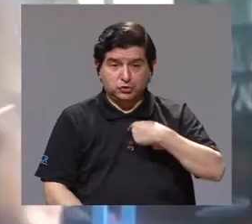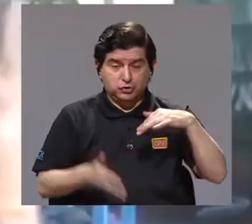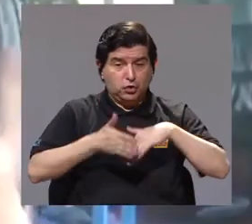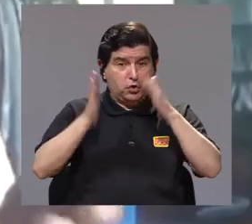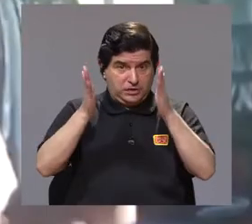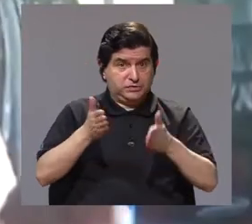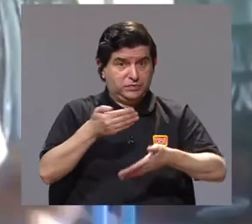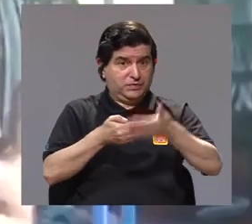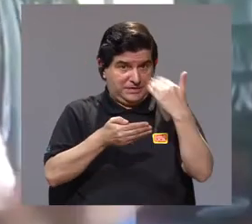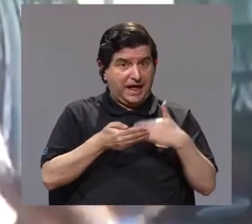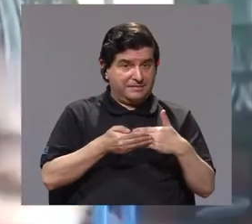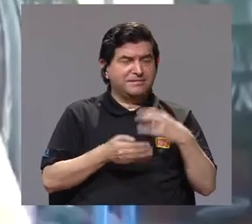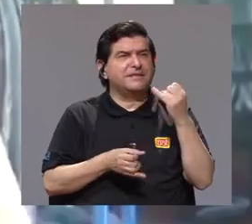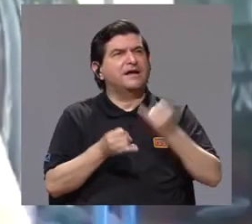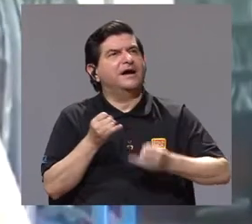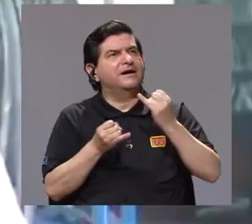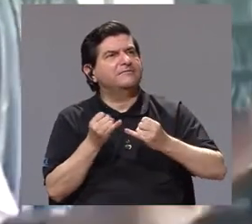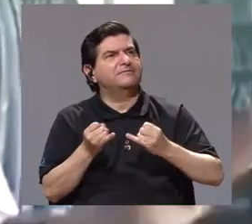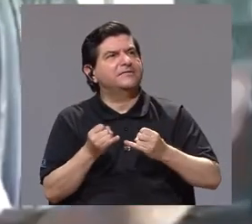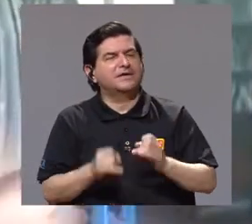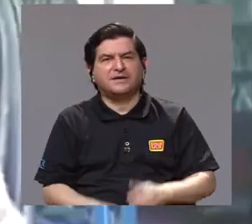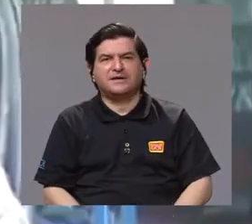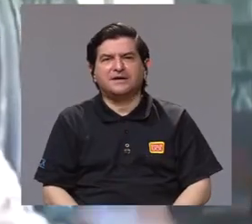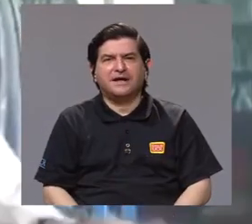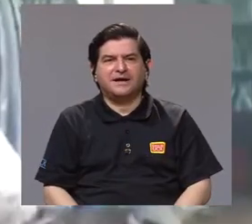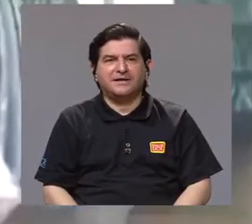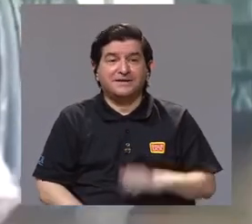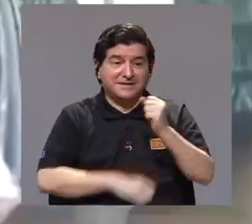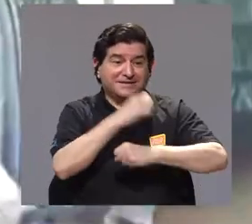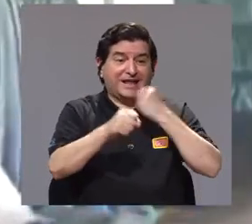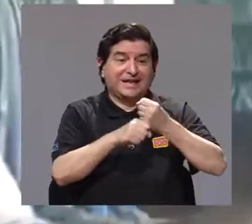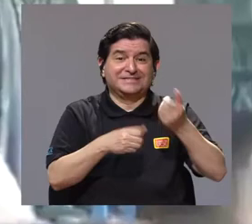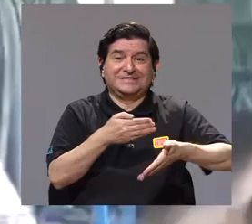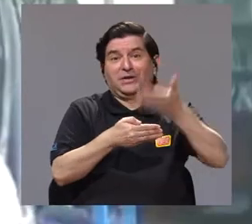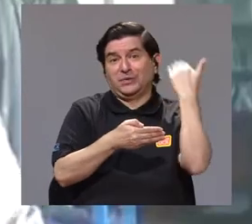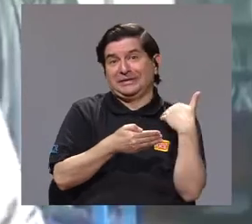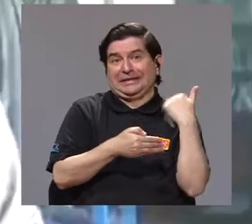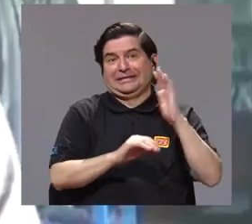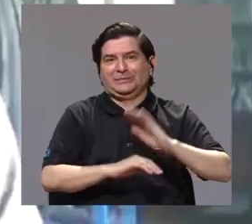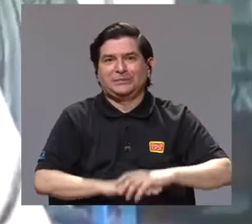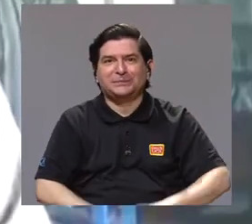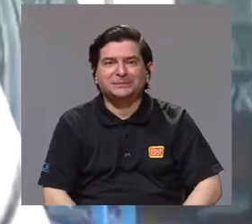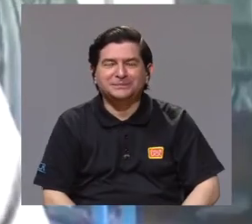bueno, cuando yo era estudiante a finales del siglo pasado,